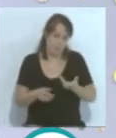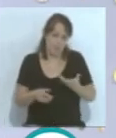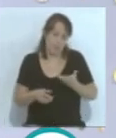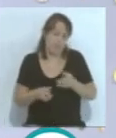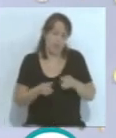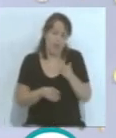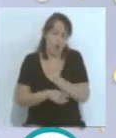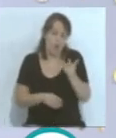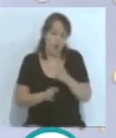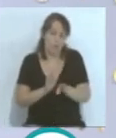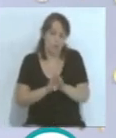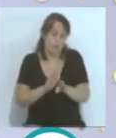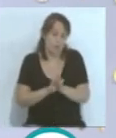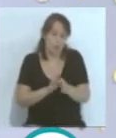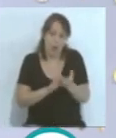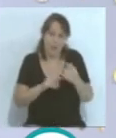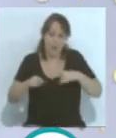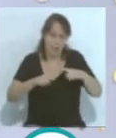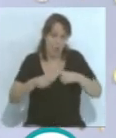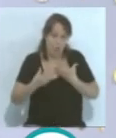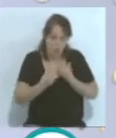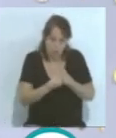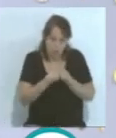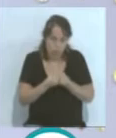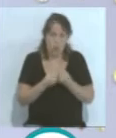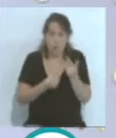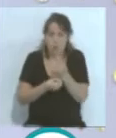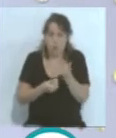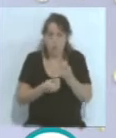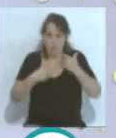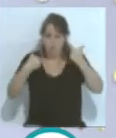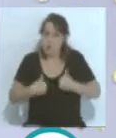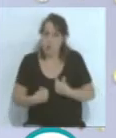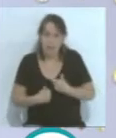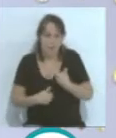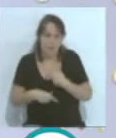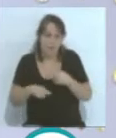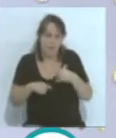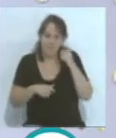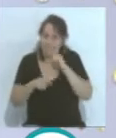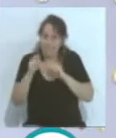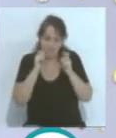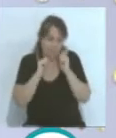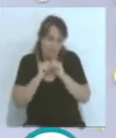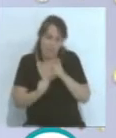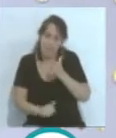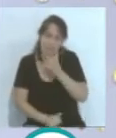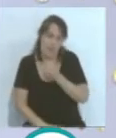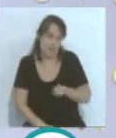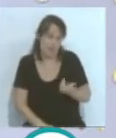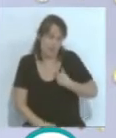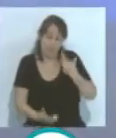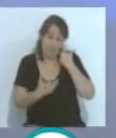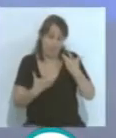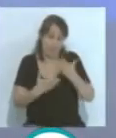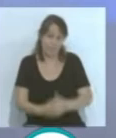es tontería, y aparte que son dos jugadores que como personas ya se hacen querer también, entonces es tontería, eso se ve.